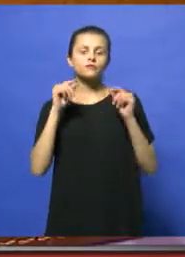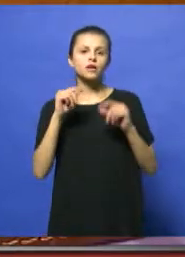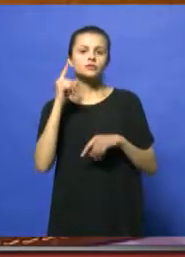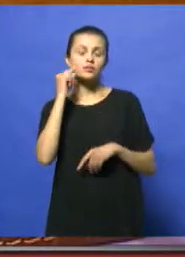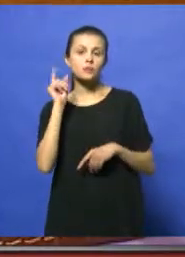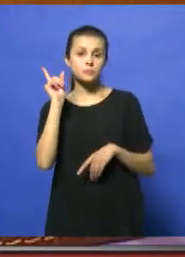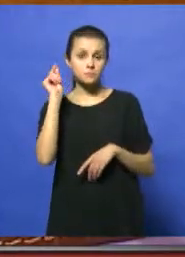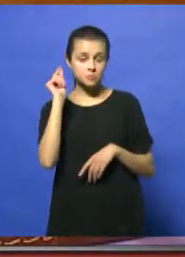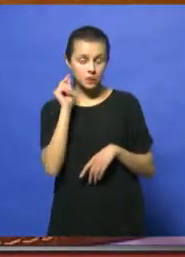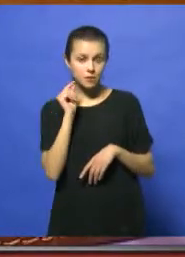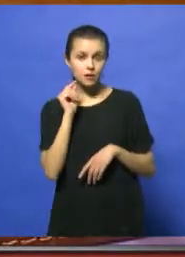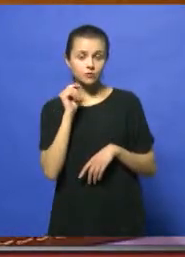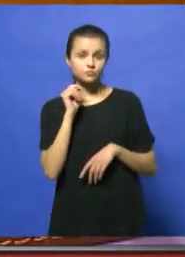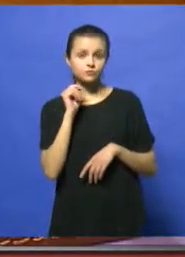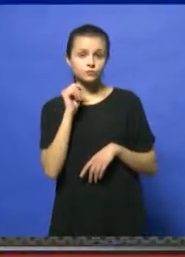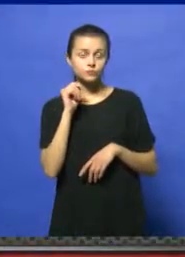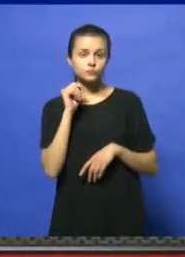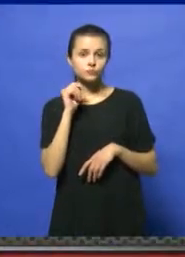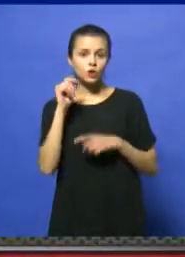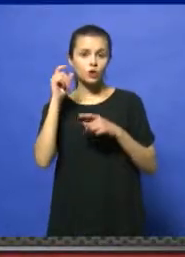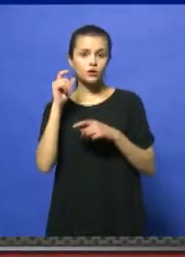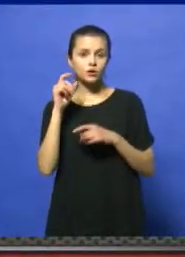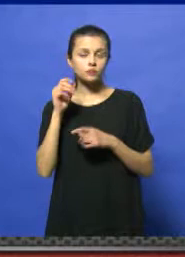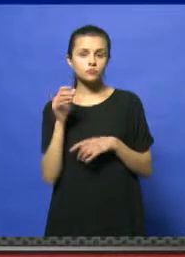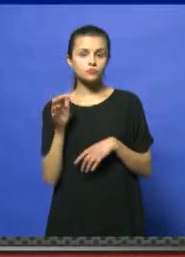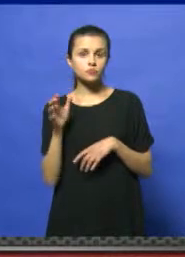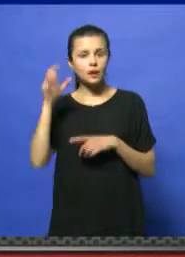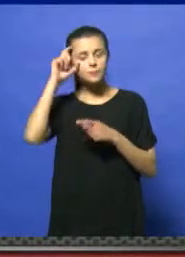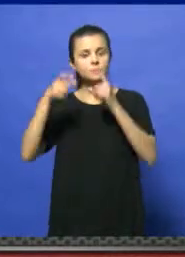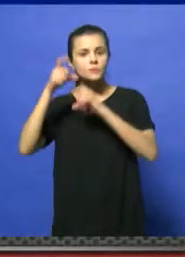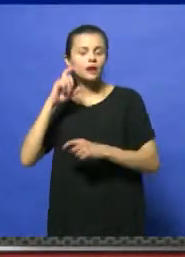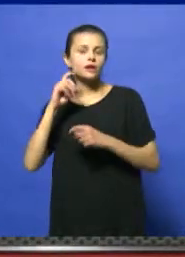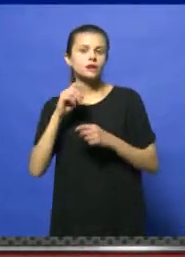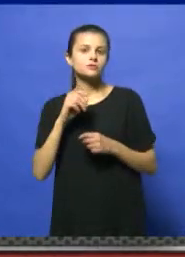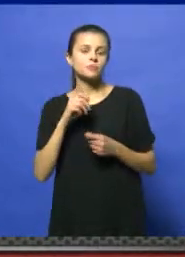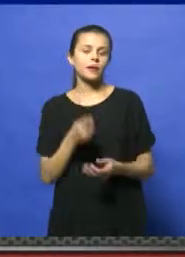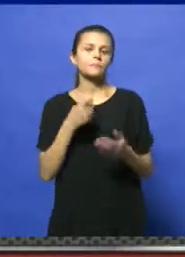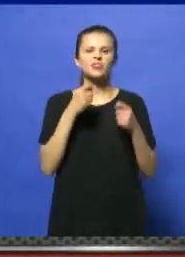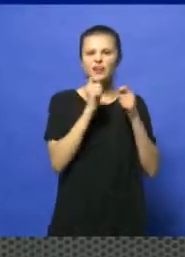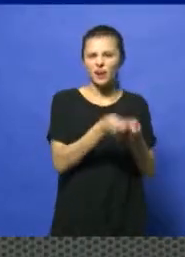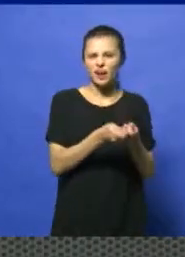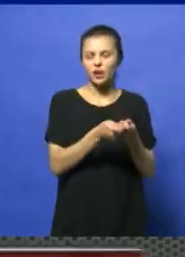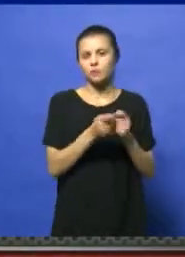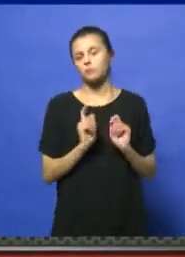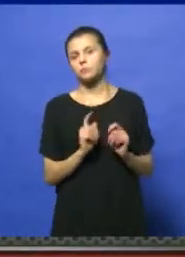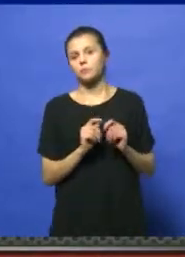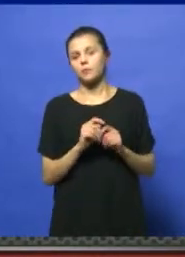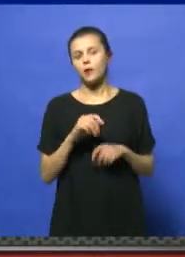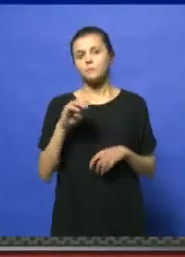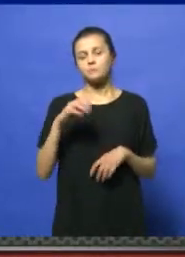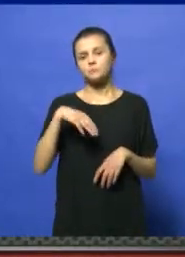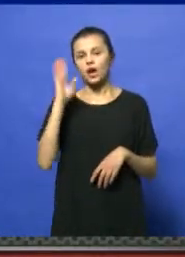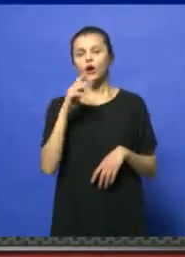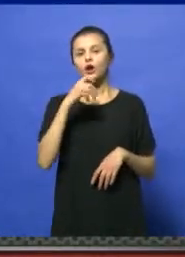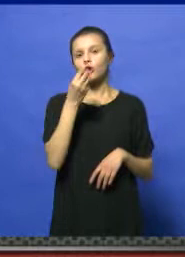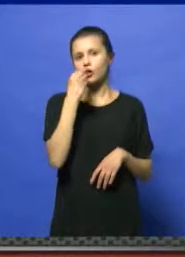experiencias más que producto y, no sé, por ahí van a cenar o van a almorzar o a hacer alguna actividad y no le compran un